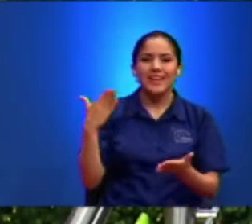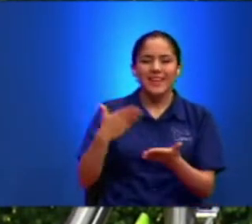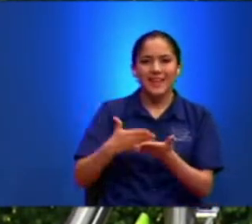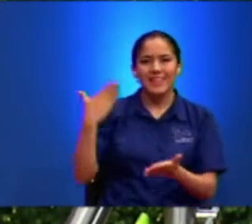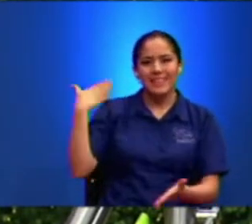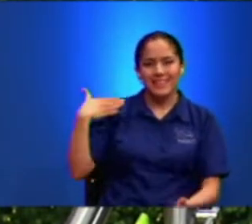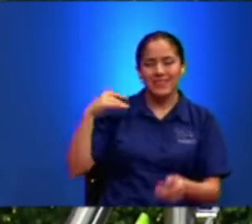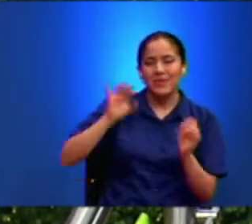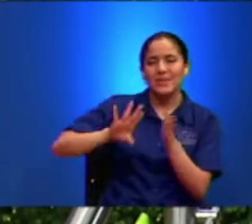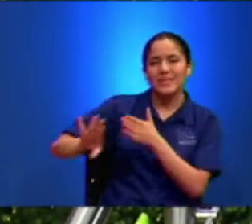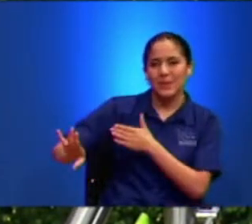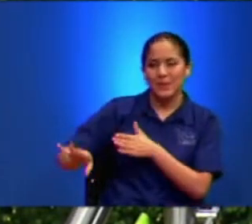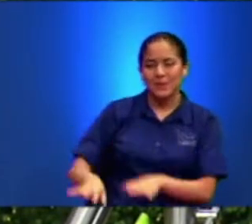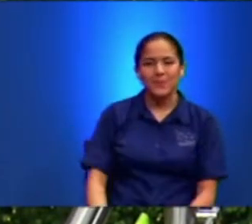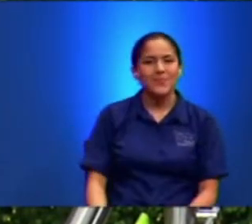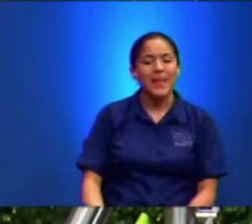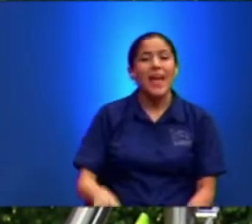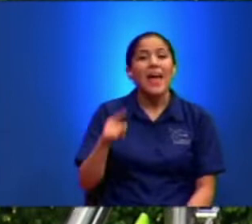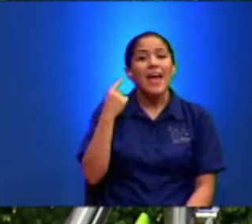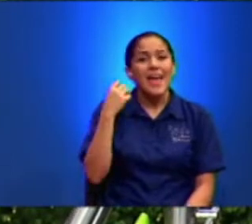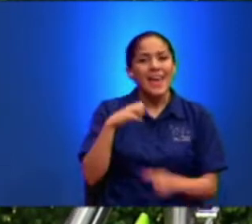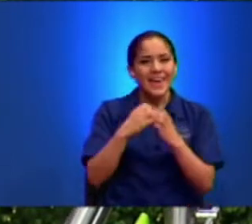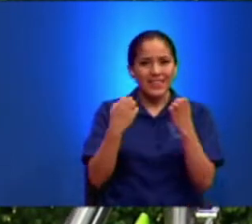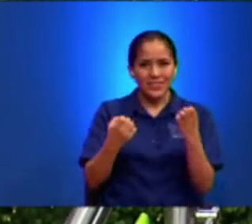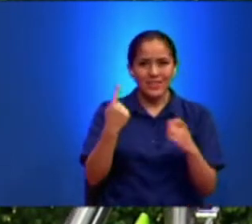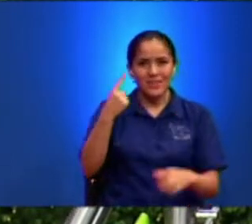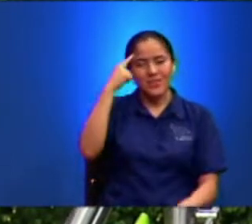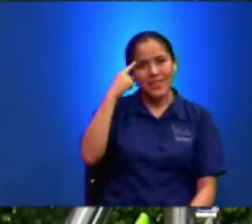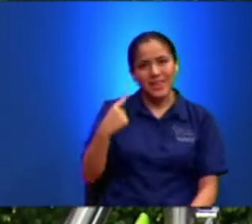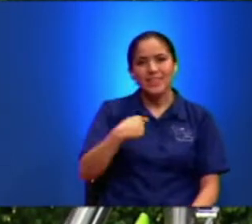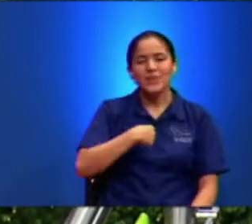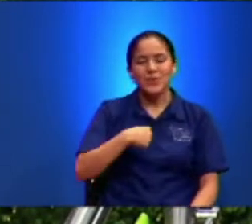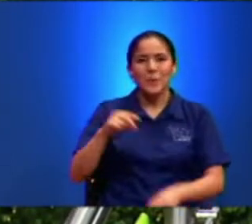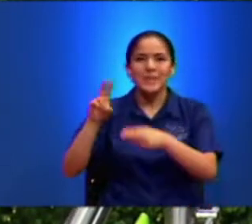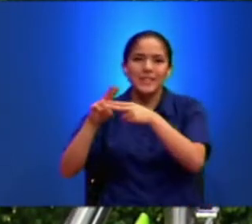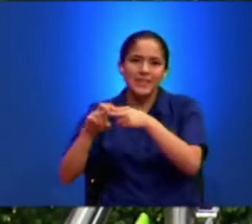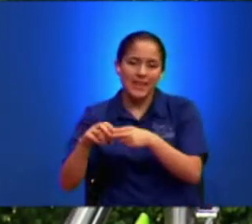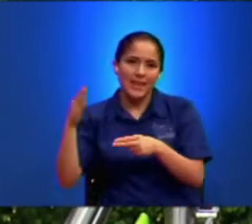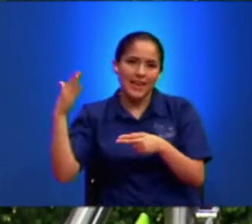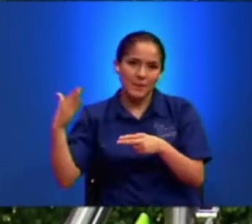Entonces vino Un Día Y Me Senté A La Par De Y